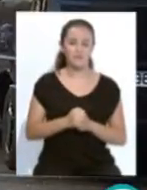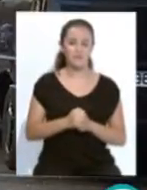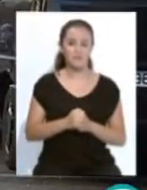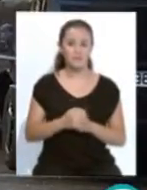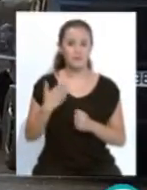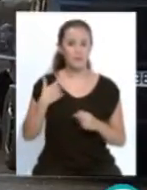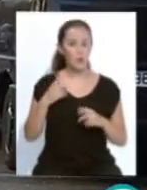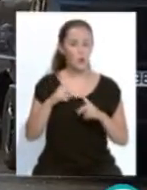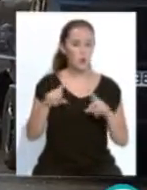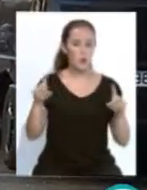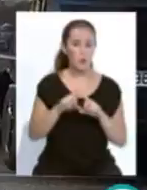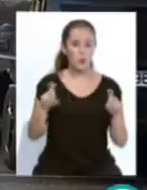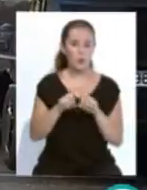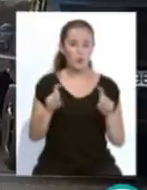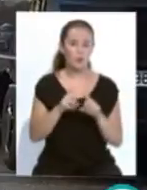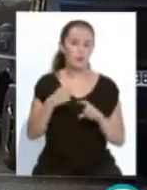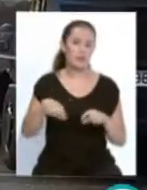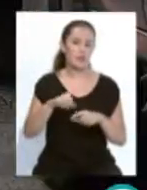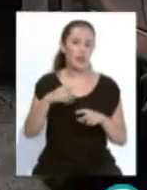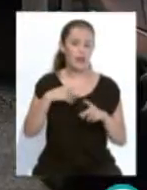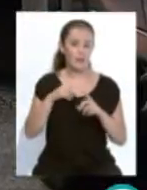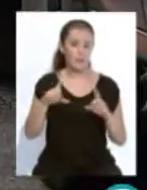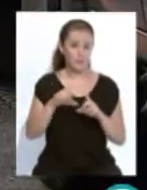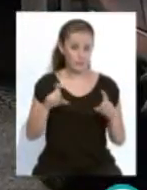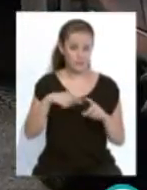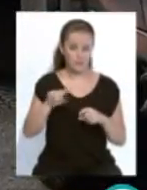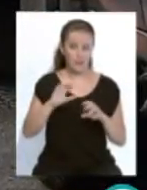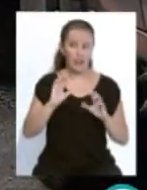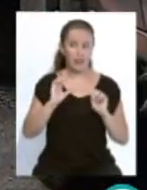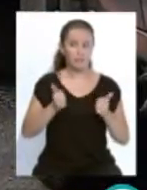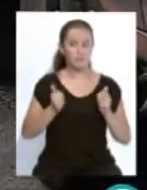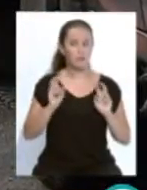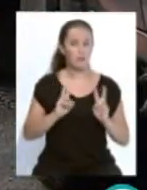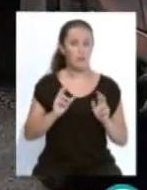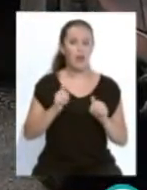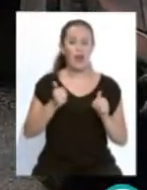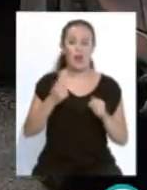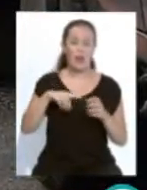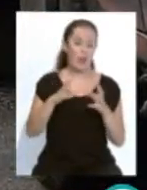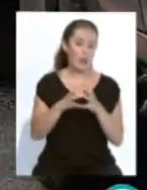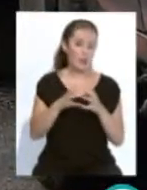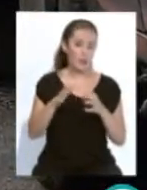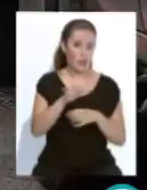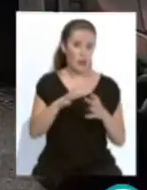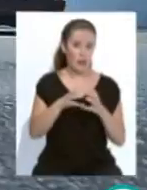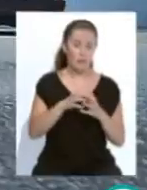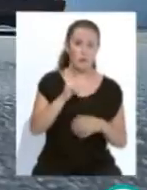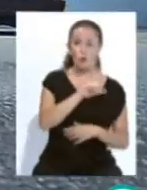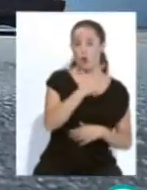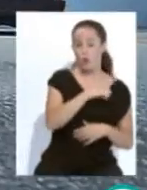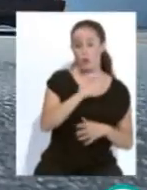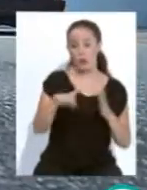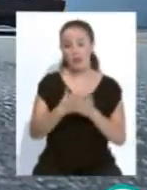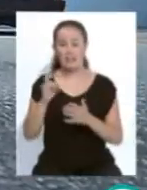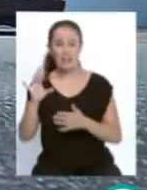La empresa municipal de aparcamientos de Cádiz, EMASA, activa la zona naranja para el verano 2019 entre el 1 de julio y el 15 de septiembre,